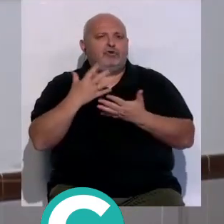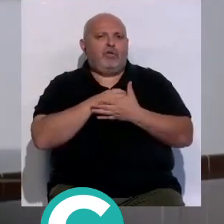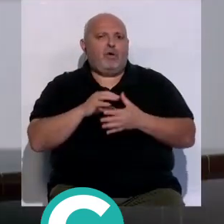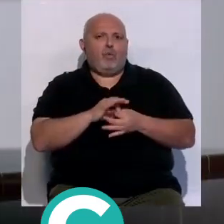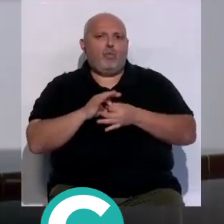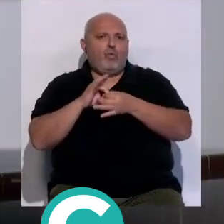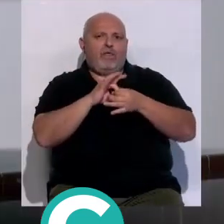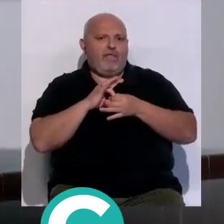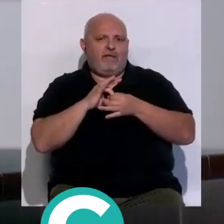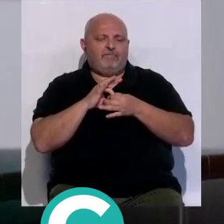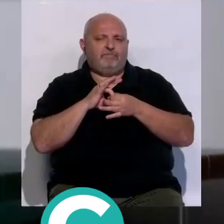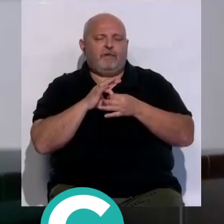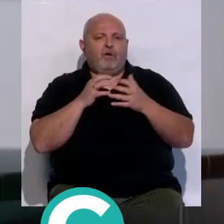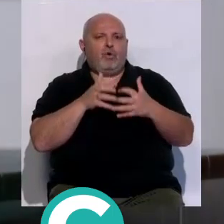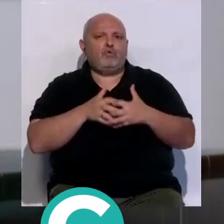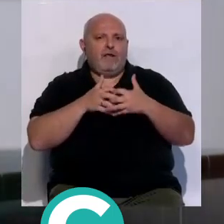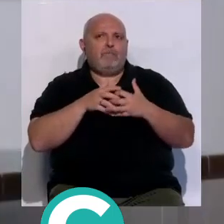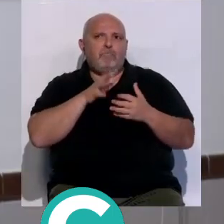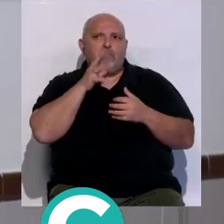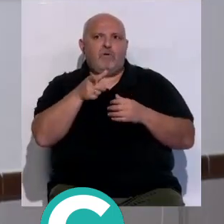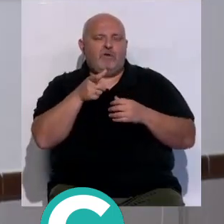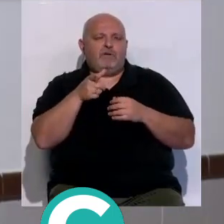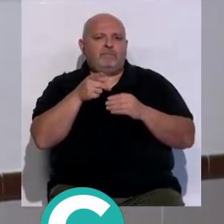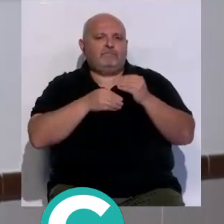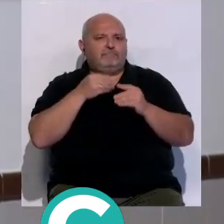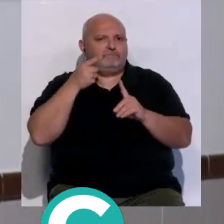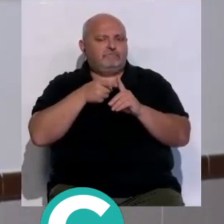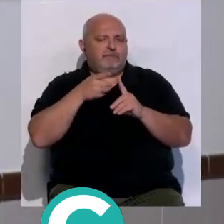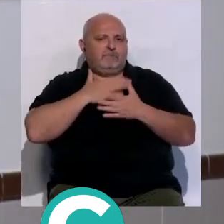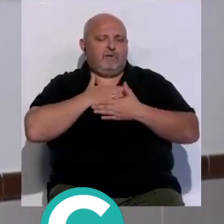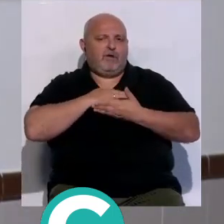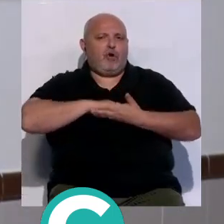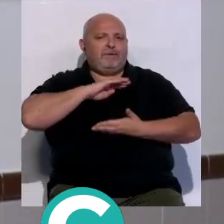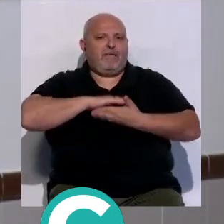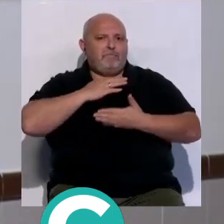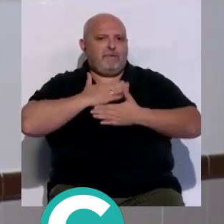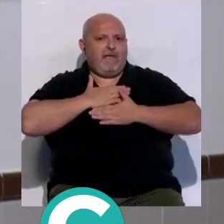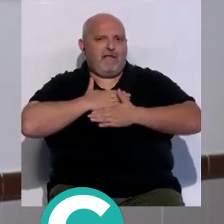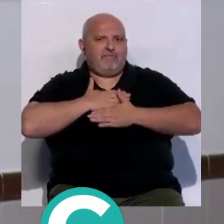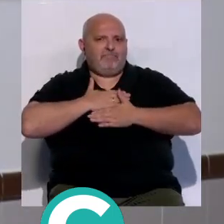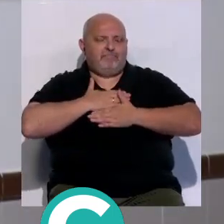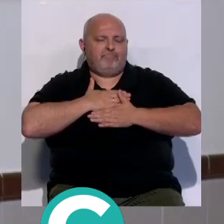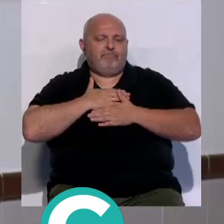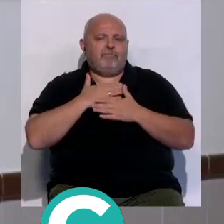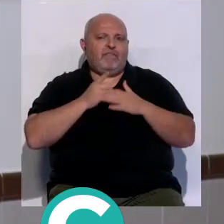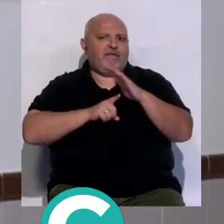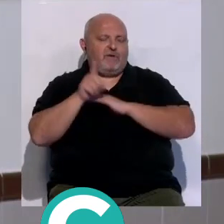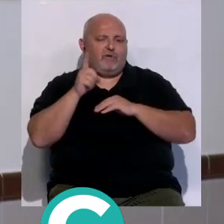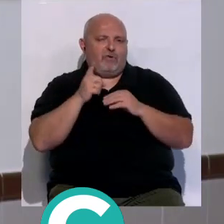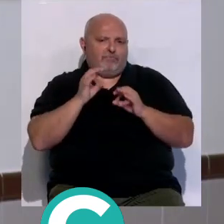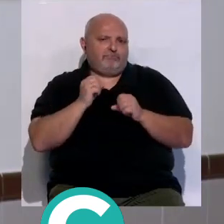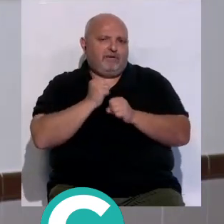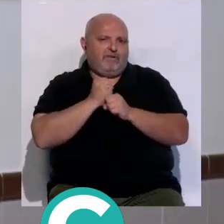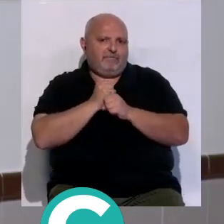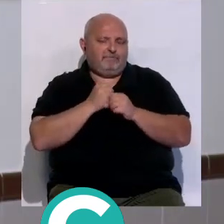unidas todas las matronas en lucha porque se lleven a cabo todas nuestras competencias y que podamos desarrollarnos como